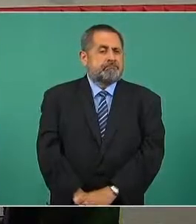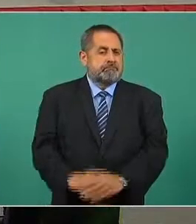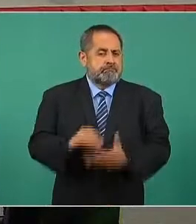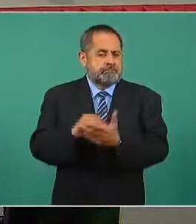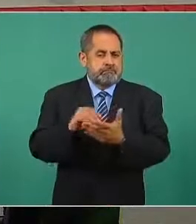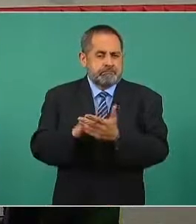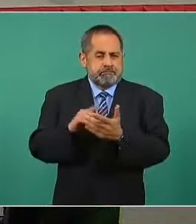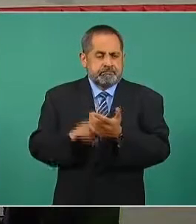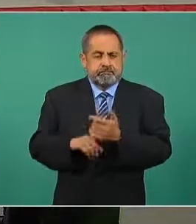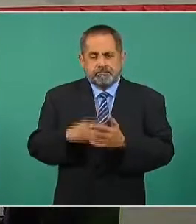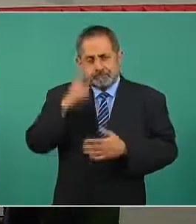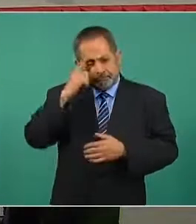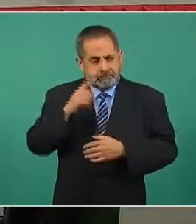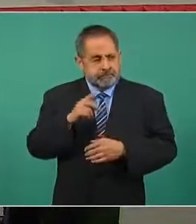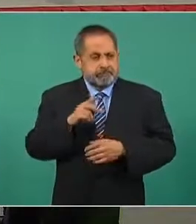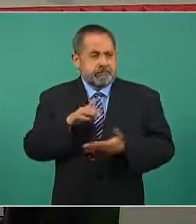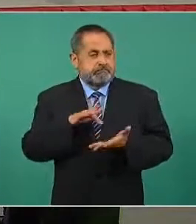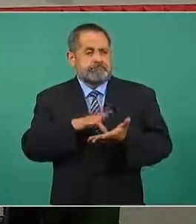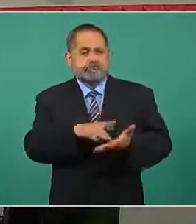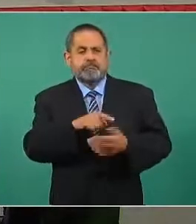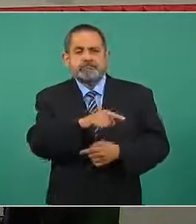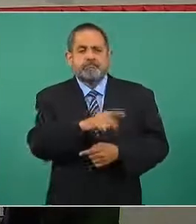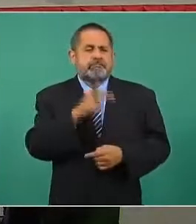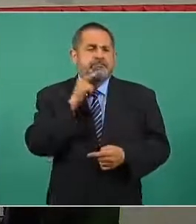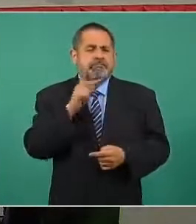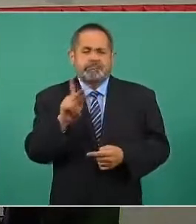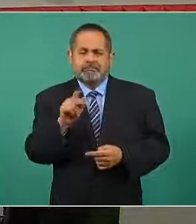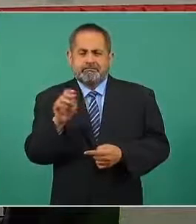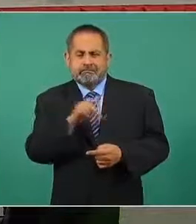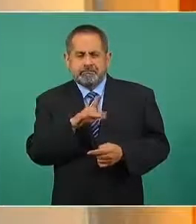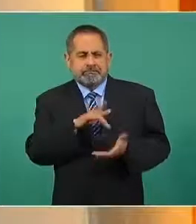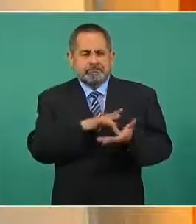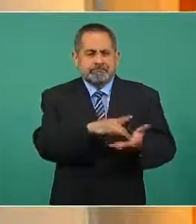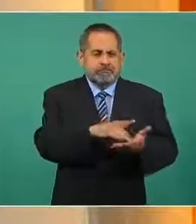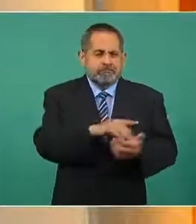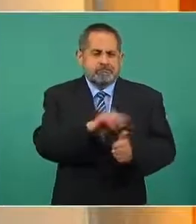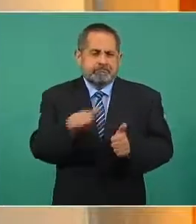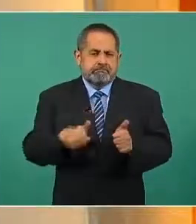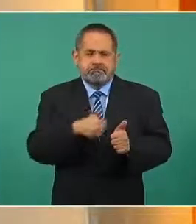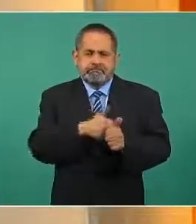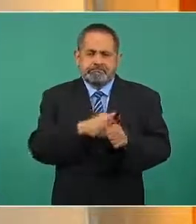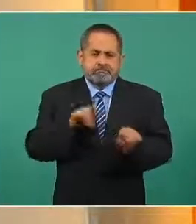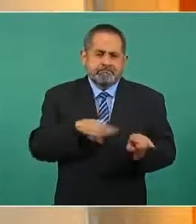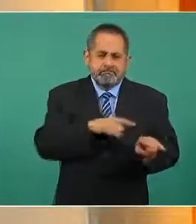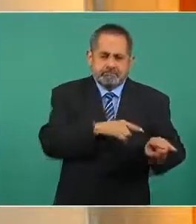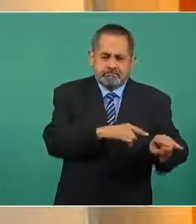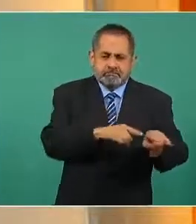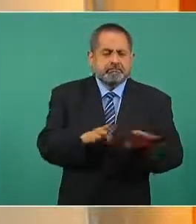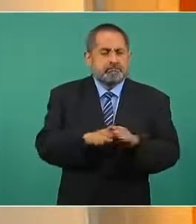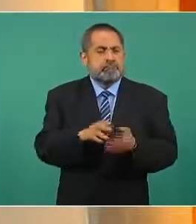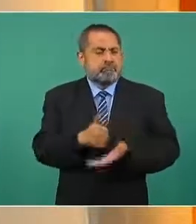plan de transporte de apoyo a Pemex en este mes se materializaron 12 rutas de abastecimiento con